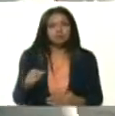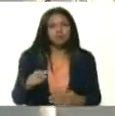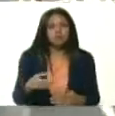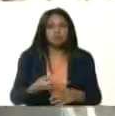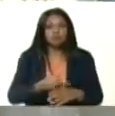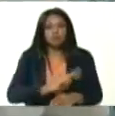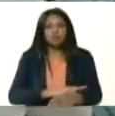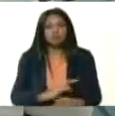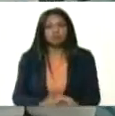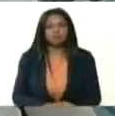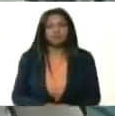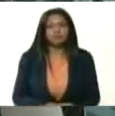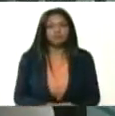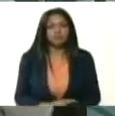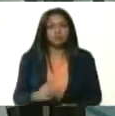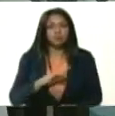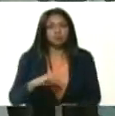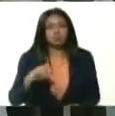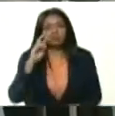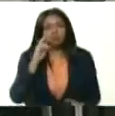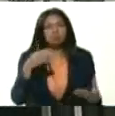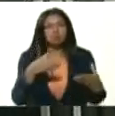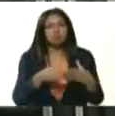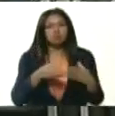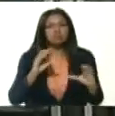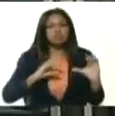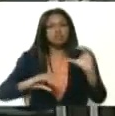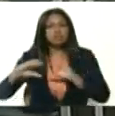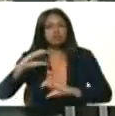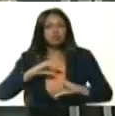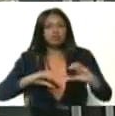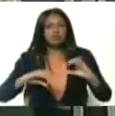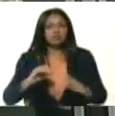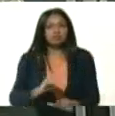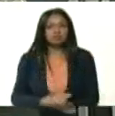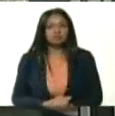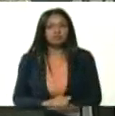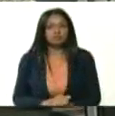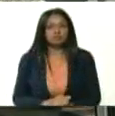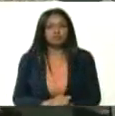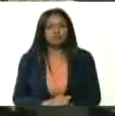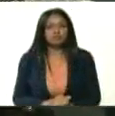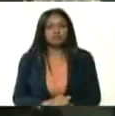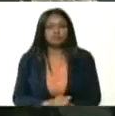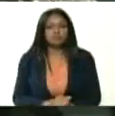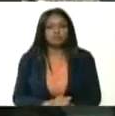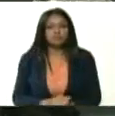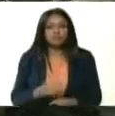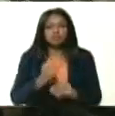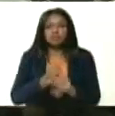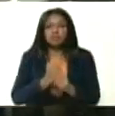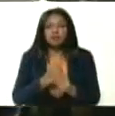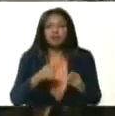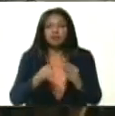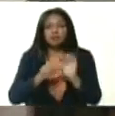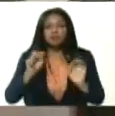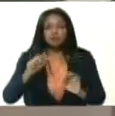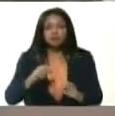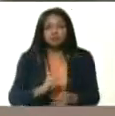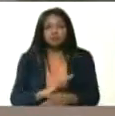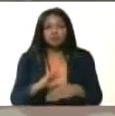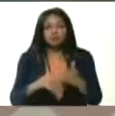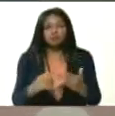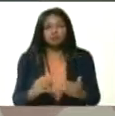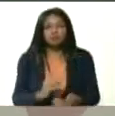críticas. Y estamos estudiando, el equipo científico en este momento está en pleno estudio del trabajo que usted mencionaba